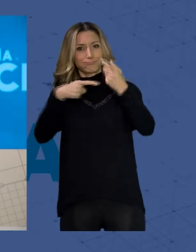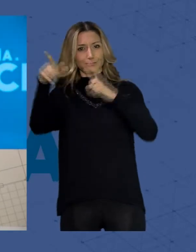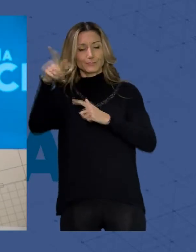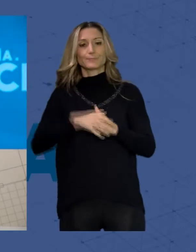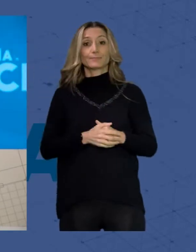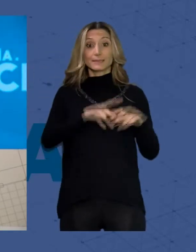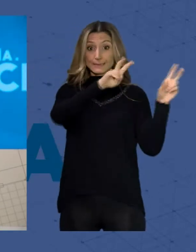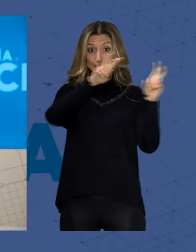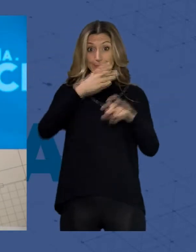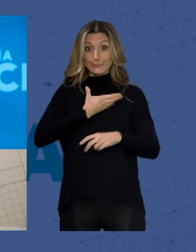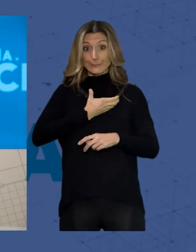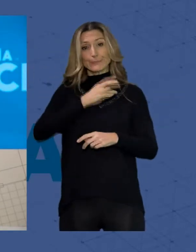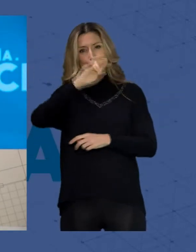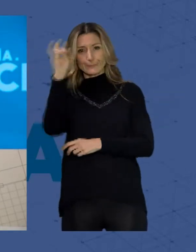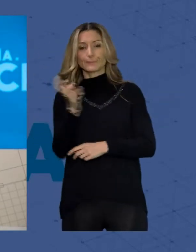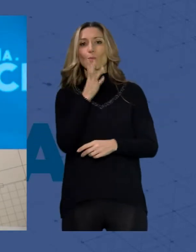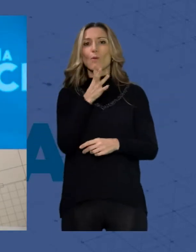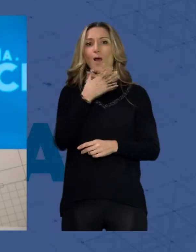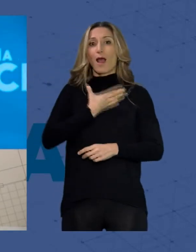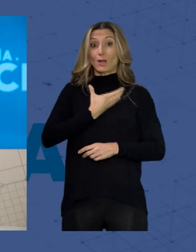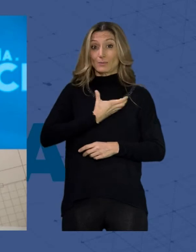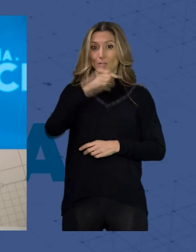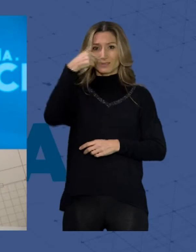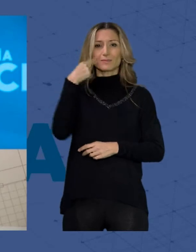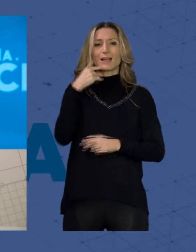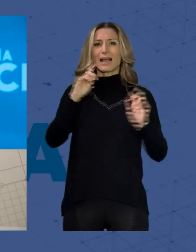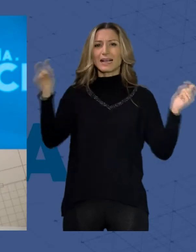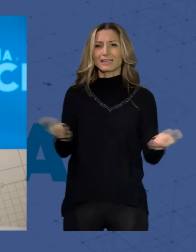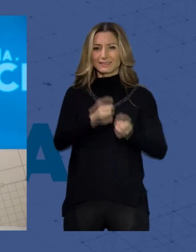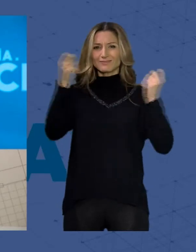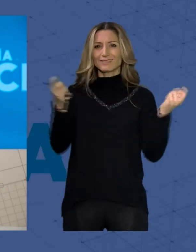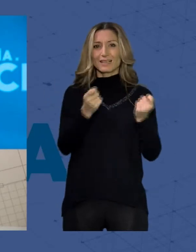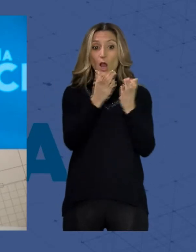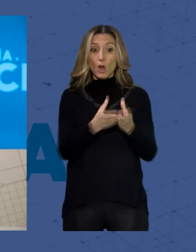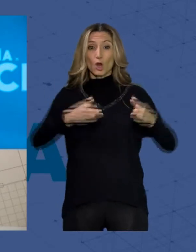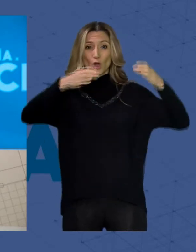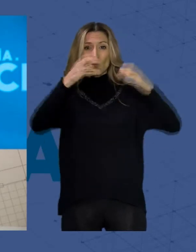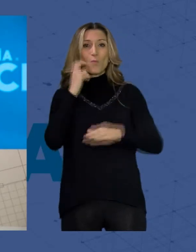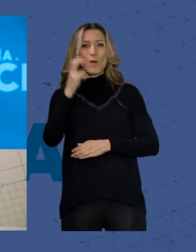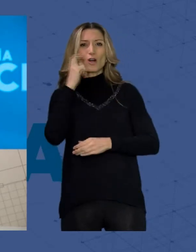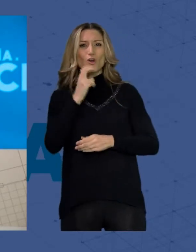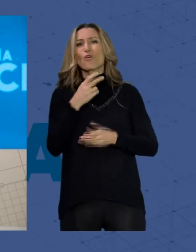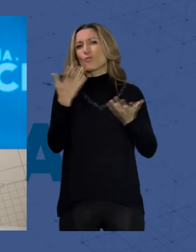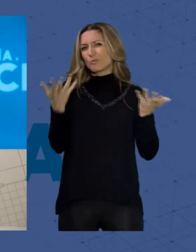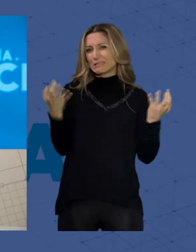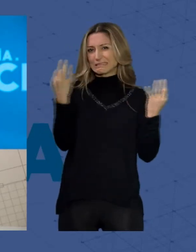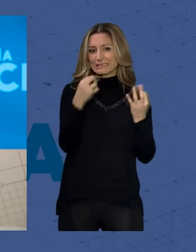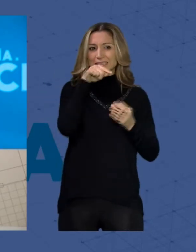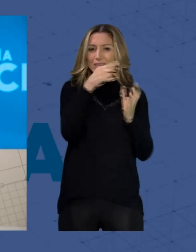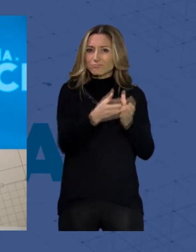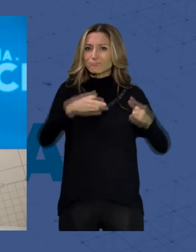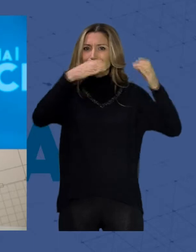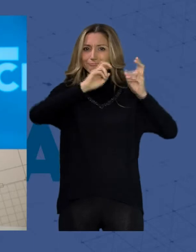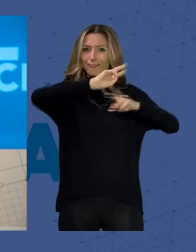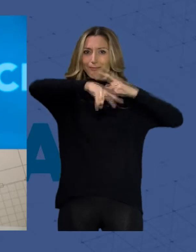municipales, es que el Ayuntamiento de Almería pone en marcha una campaña para dar a conocer el contenedor marrón. Se trata de un recipiente de reciclaje